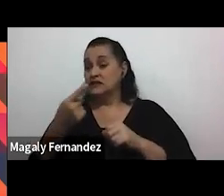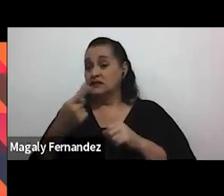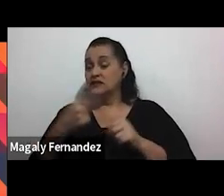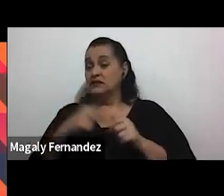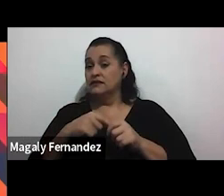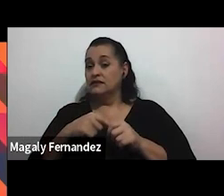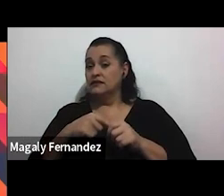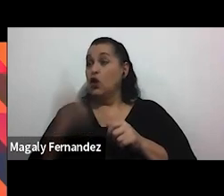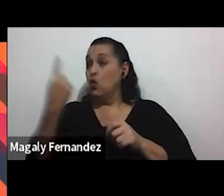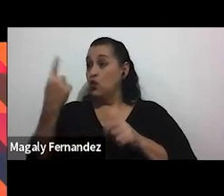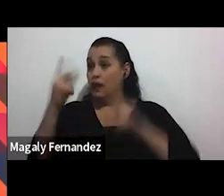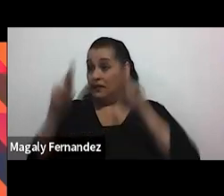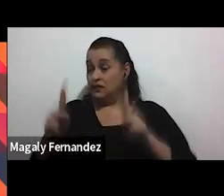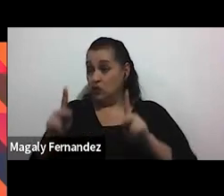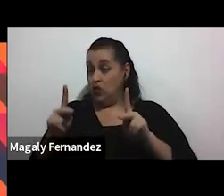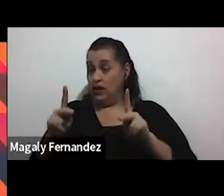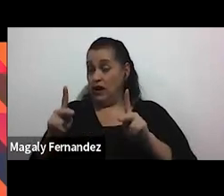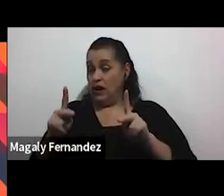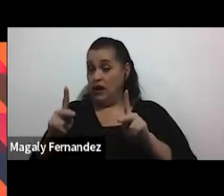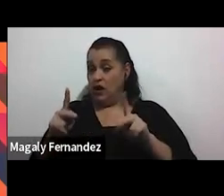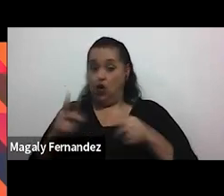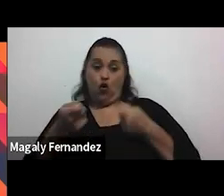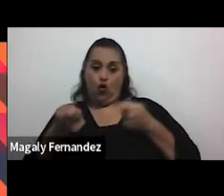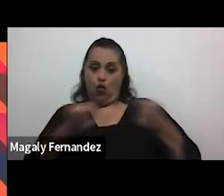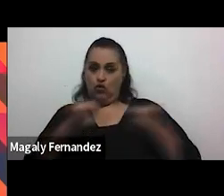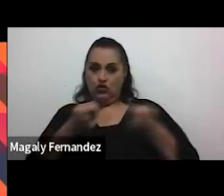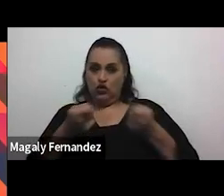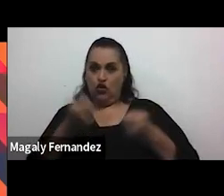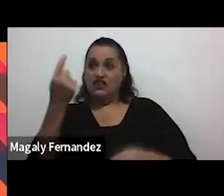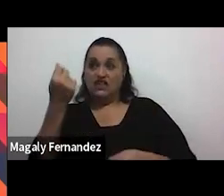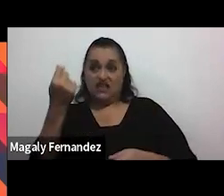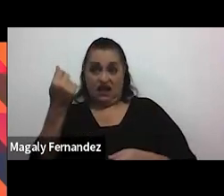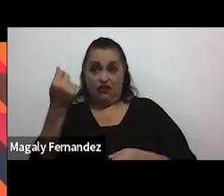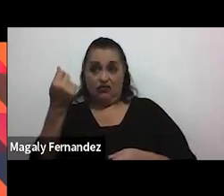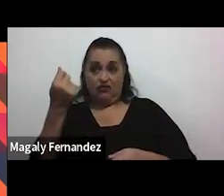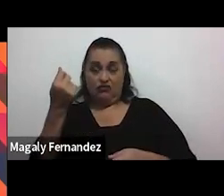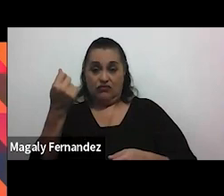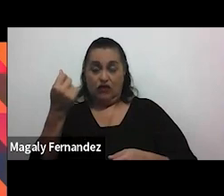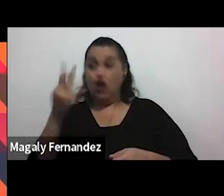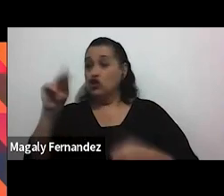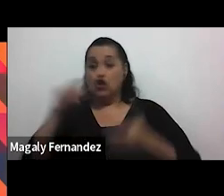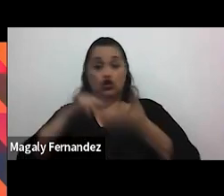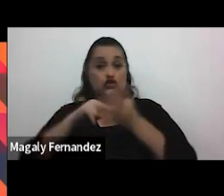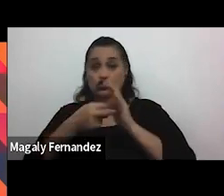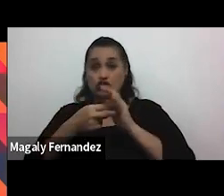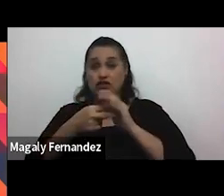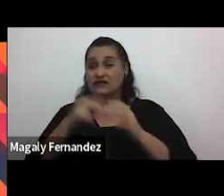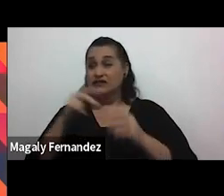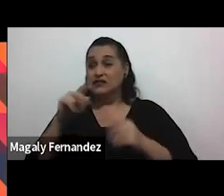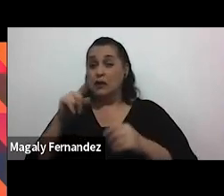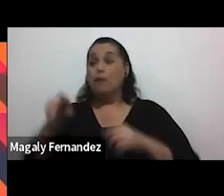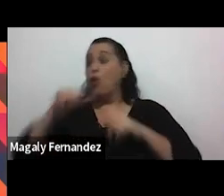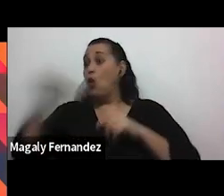hay una persona que ejerce el control del acceso al dinero no solo porque la otra persona no